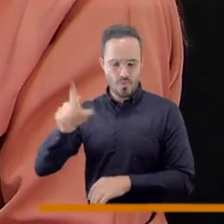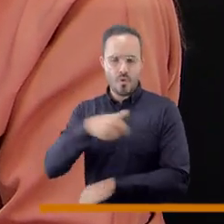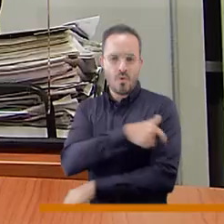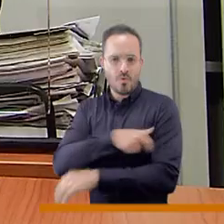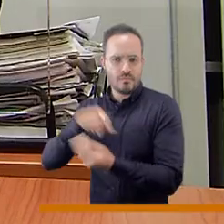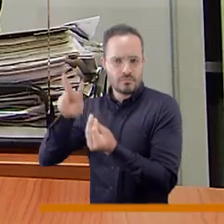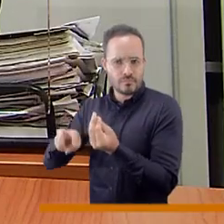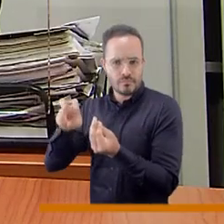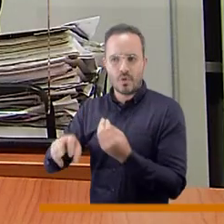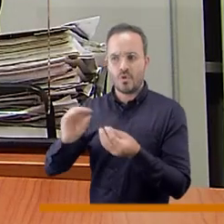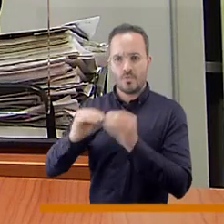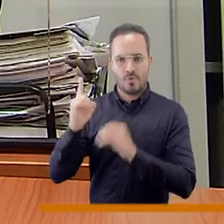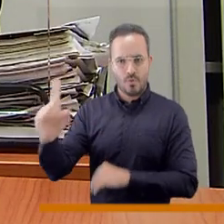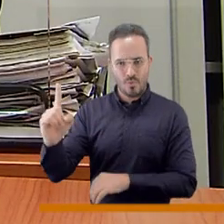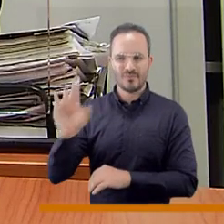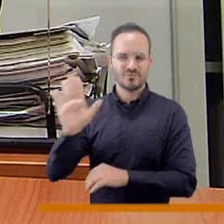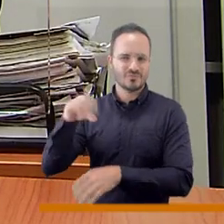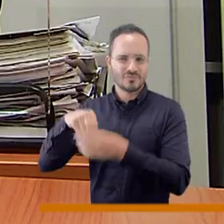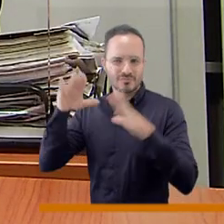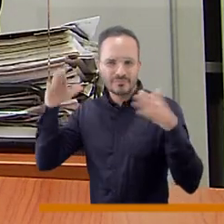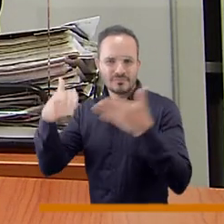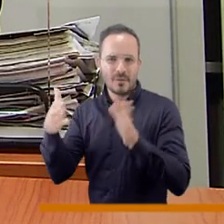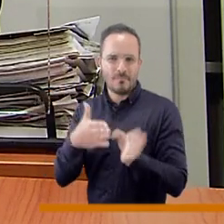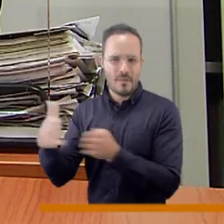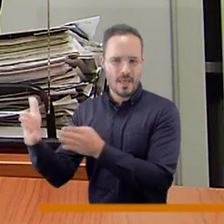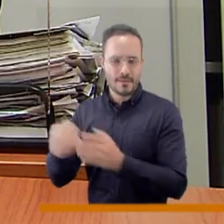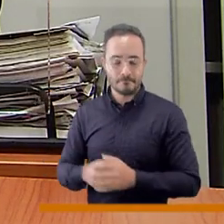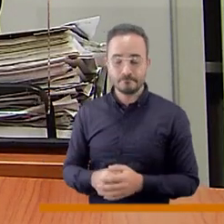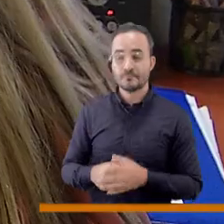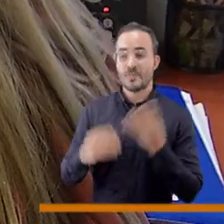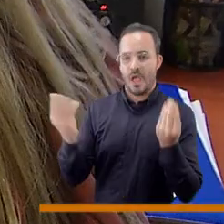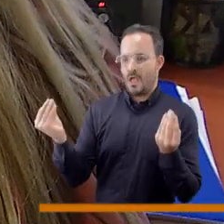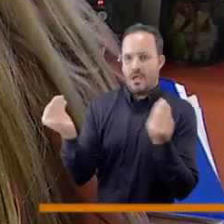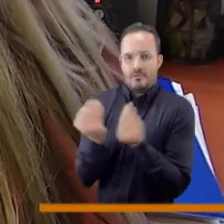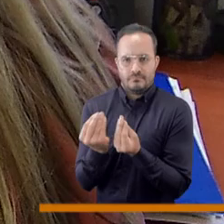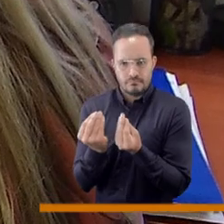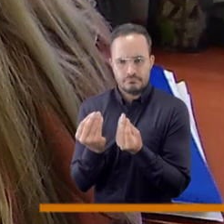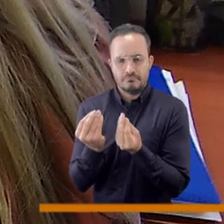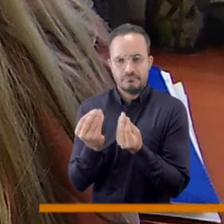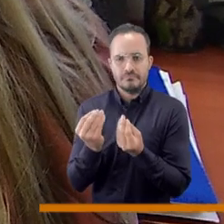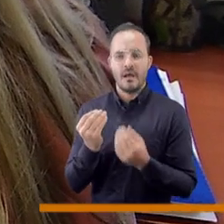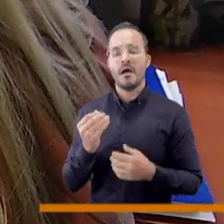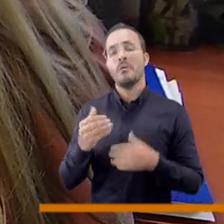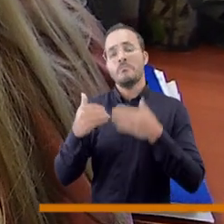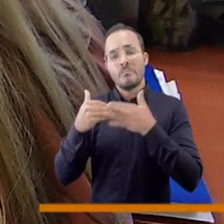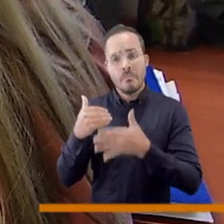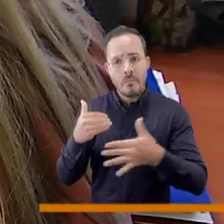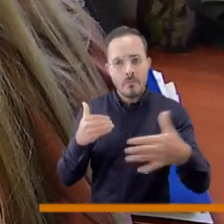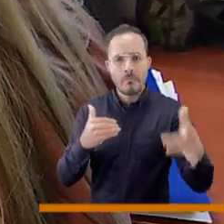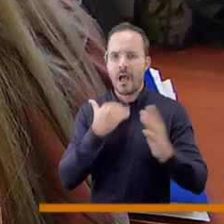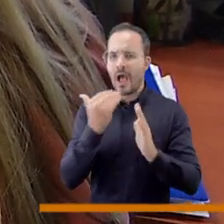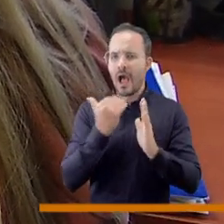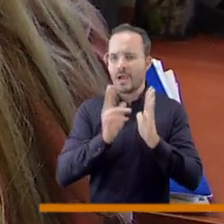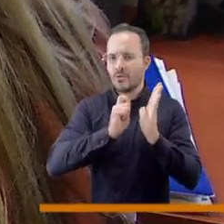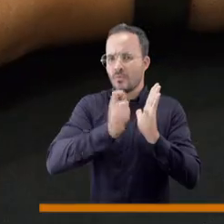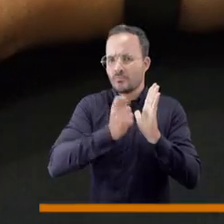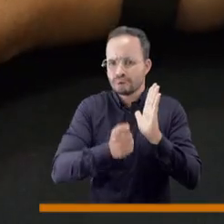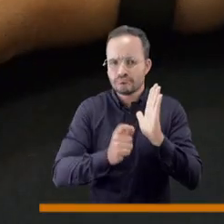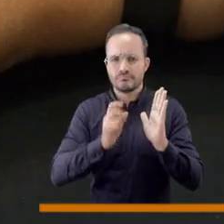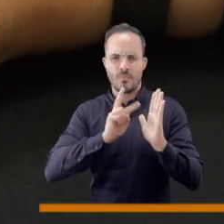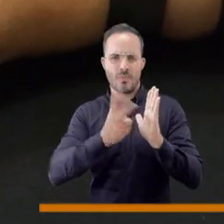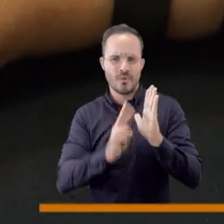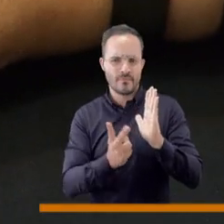del Consejo, que es la Comisión Primera o del Plan y también se estudian allí todas las modificaciones que durante el año